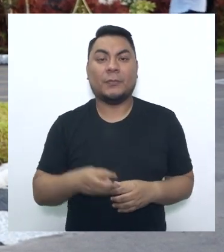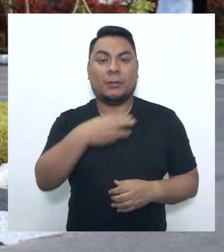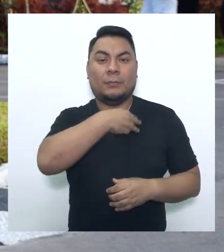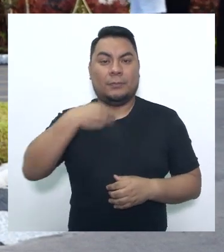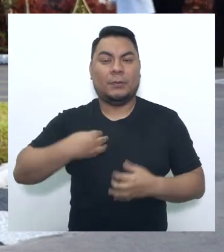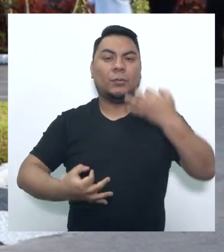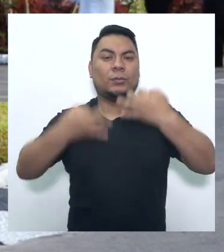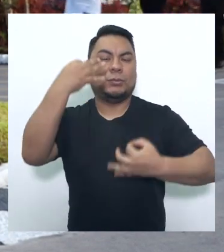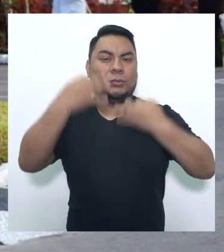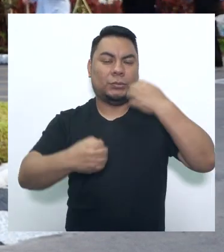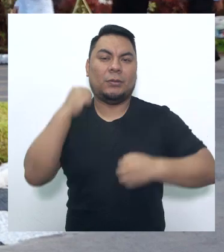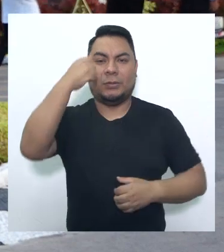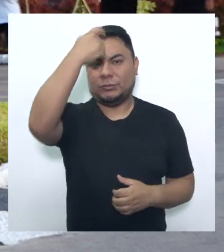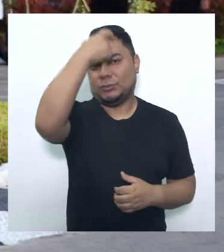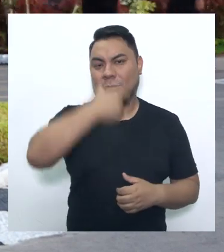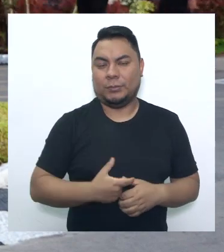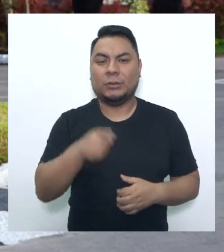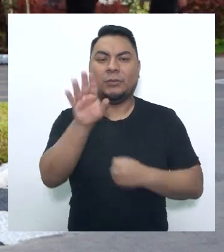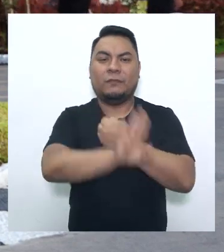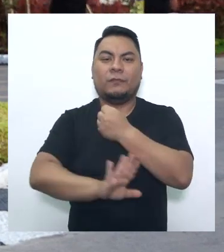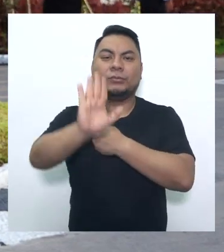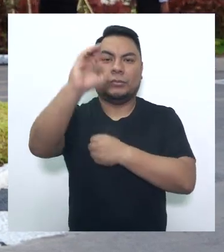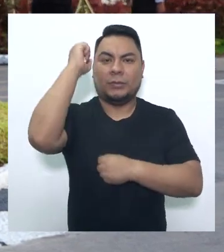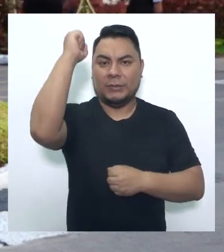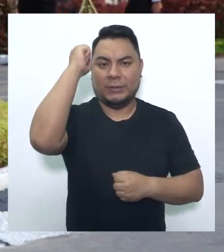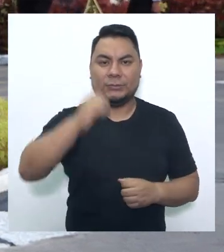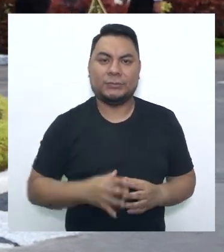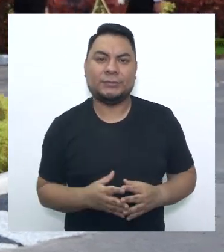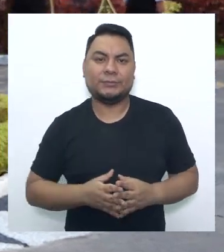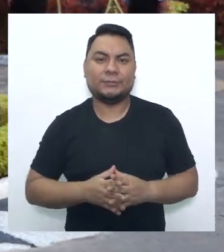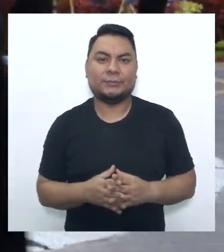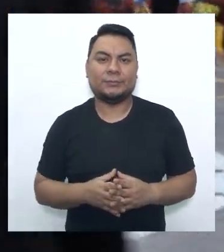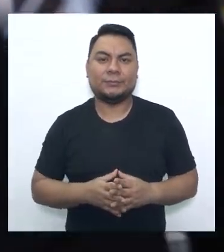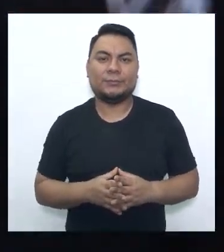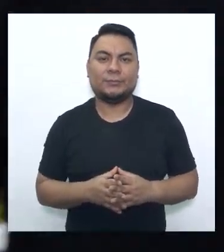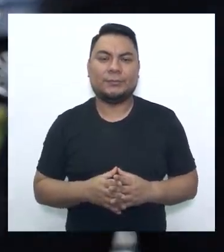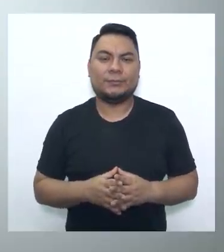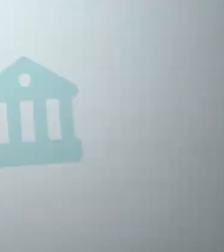El Ministerio de Justicia y Derechos Humanos, defendiendo tus derechos.